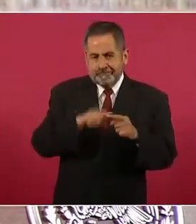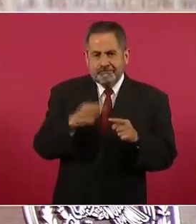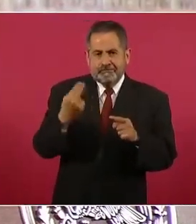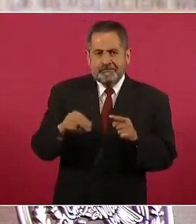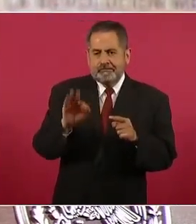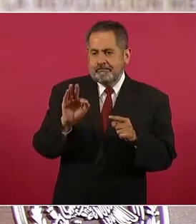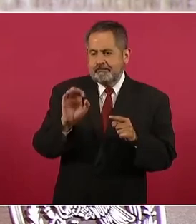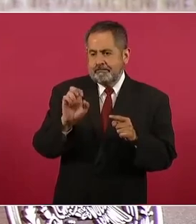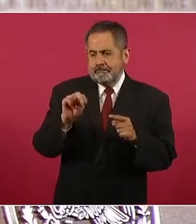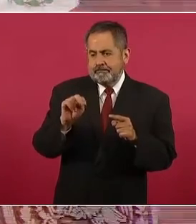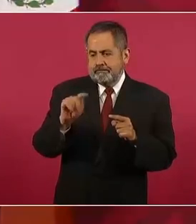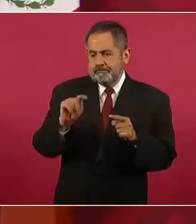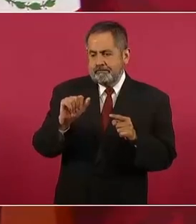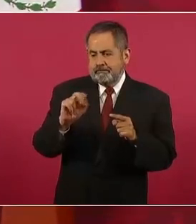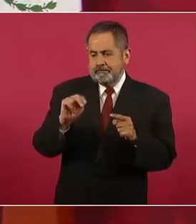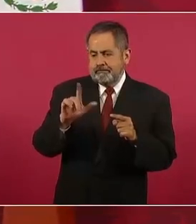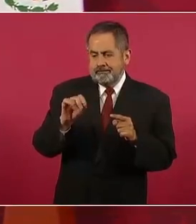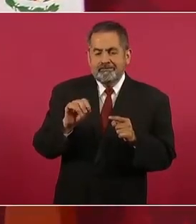trabajando.